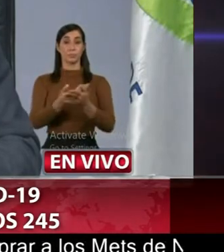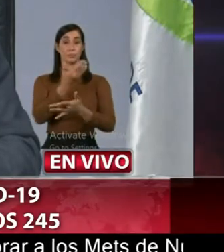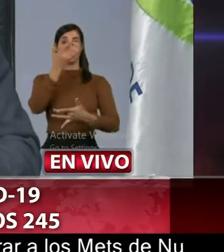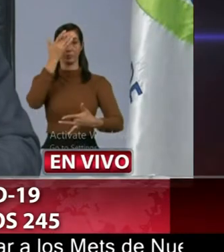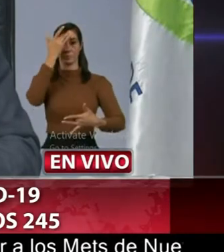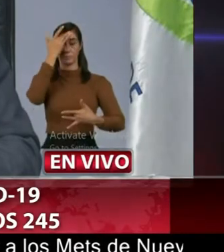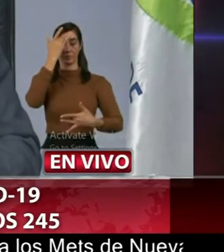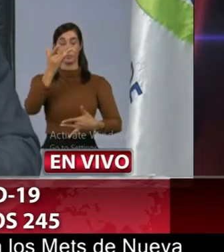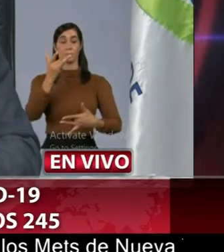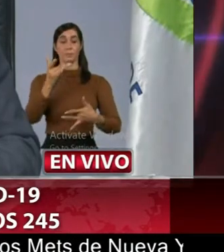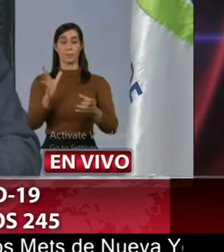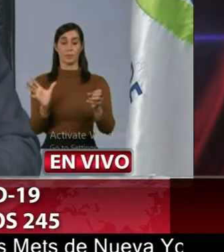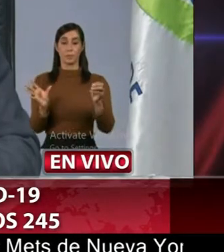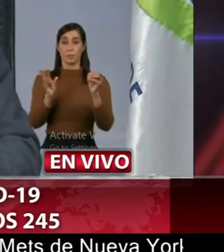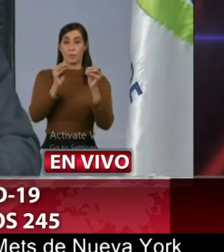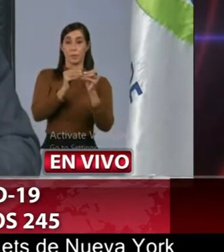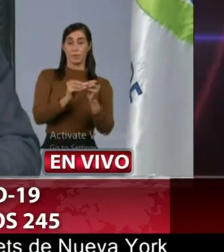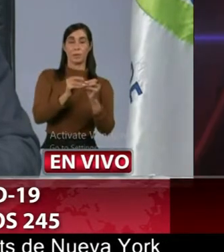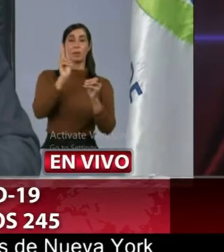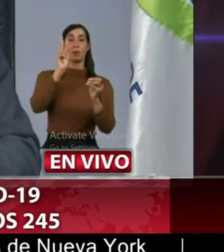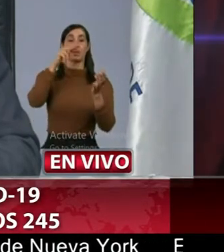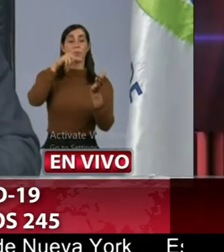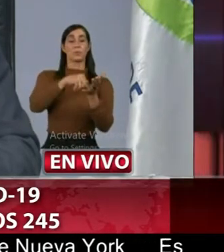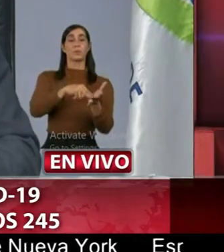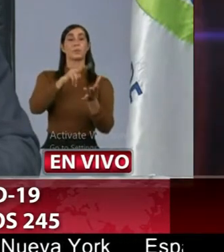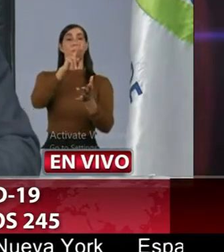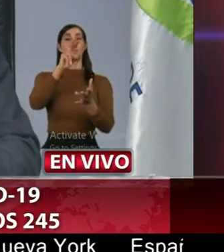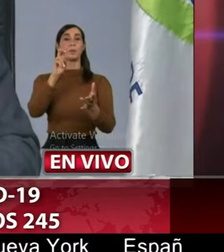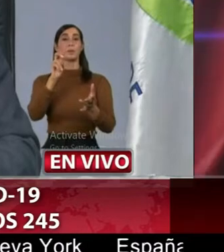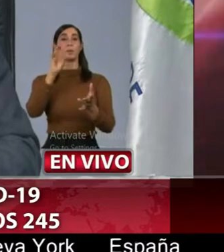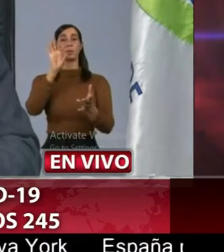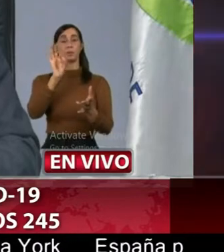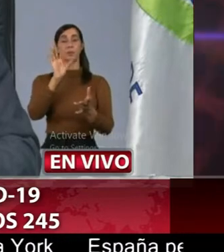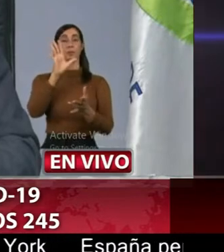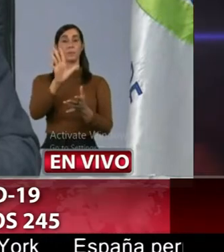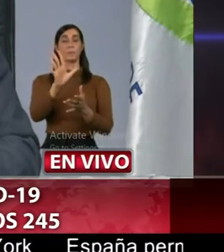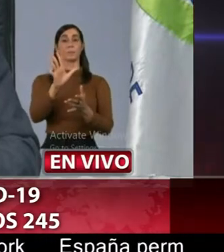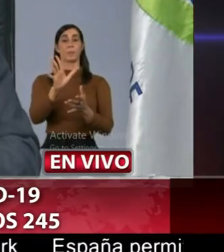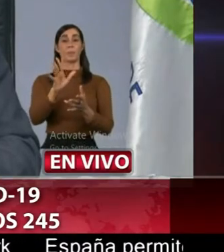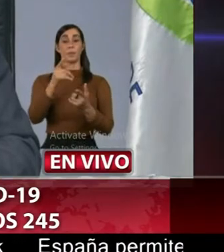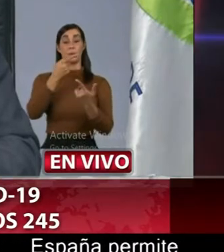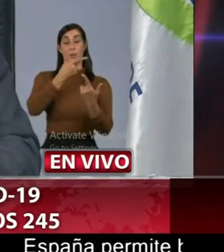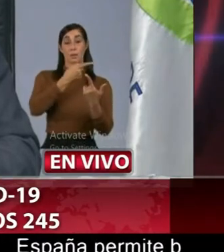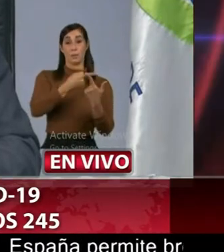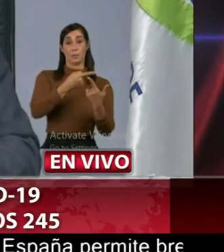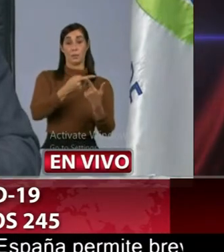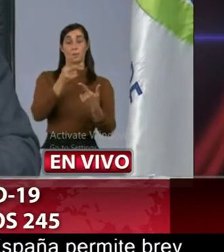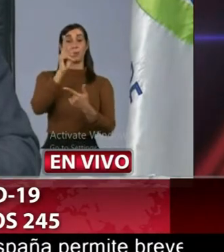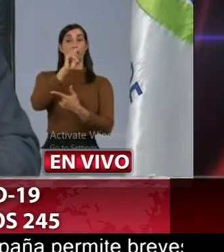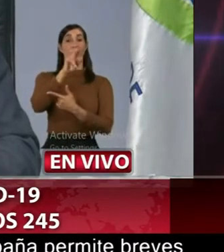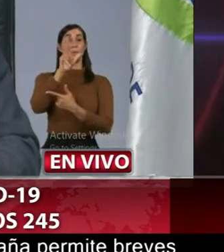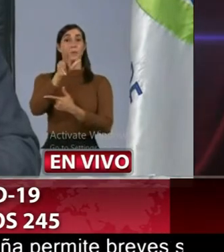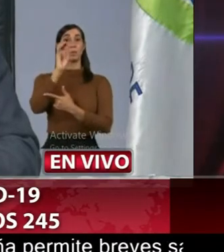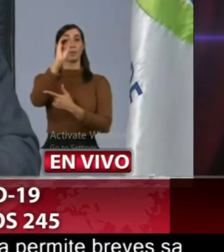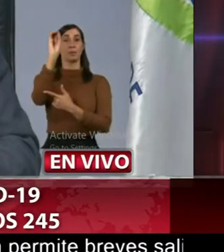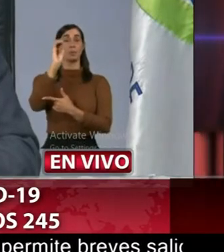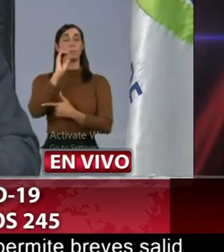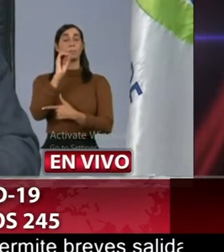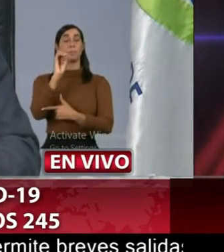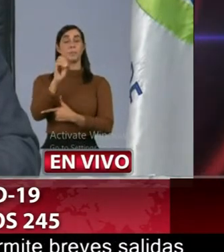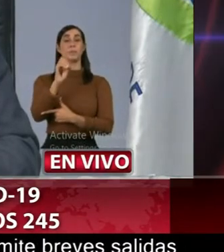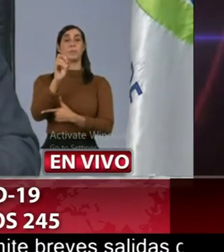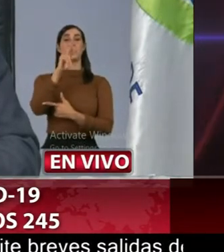un acumulado de 2.295 una positividad de 23%